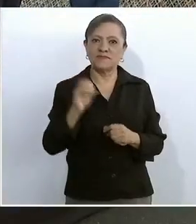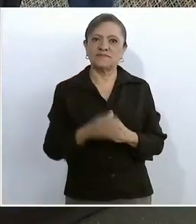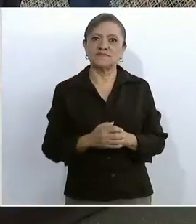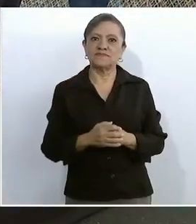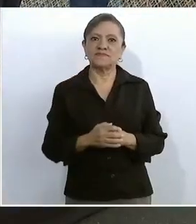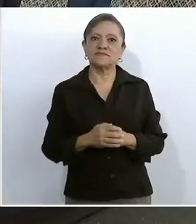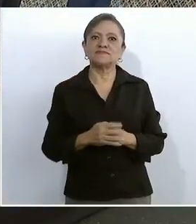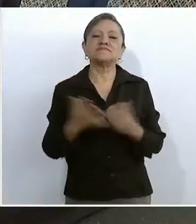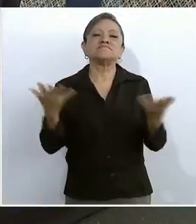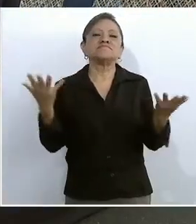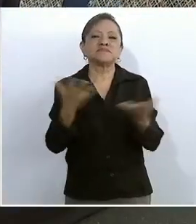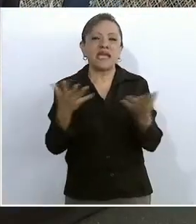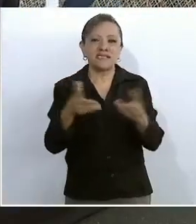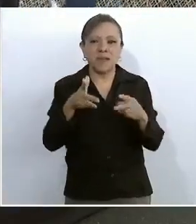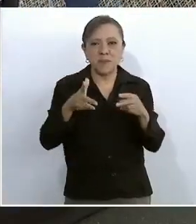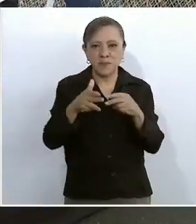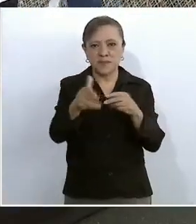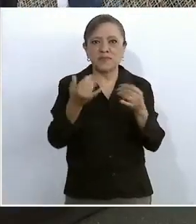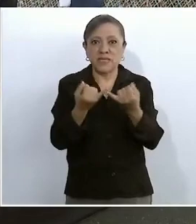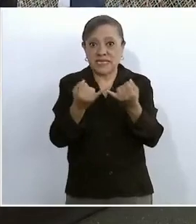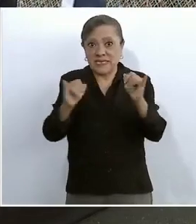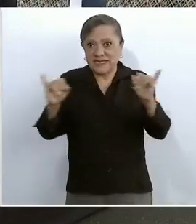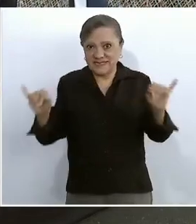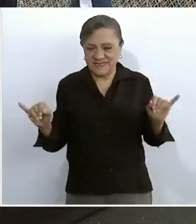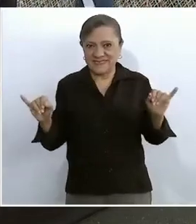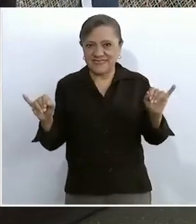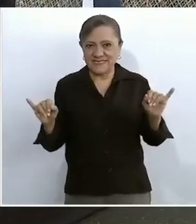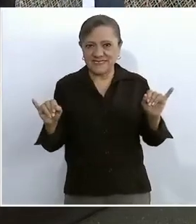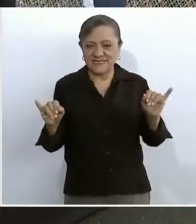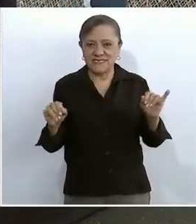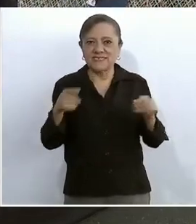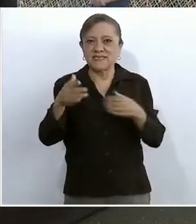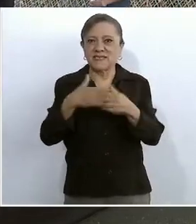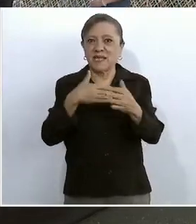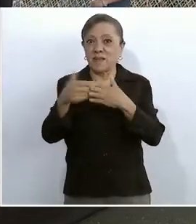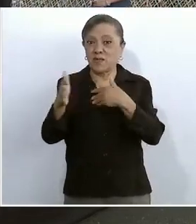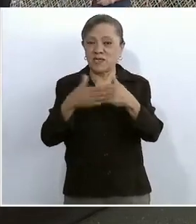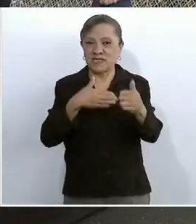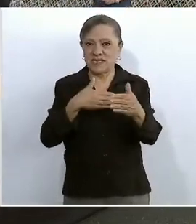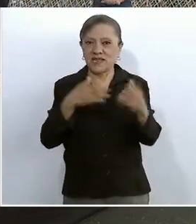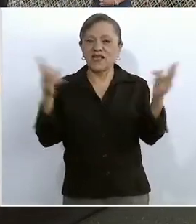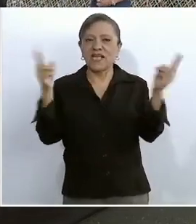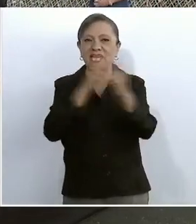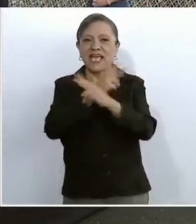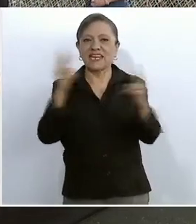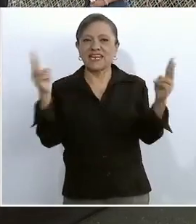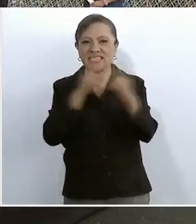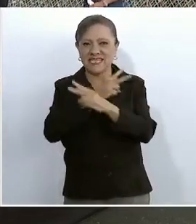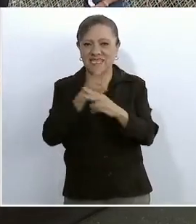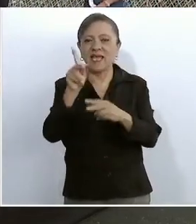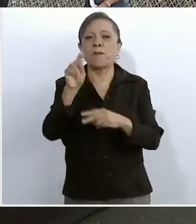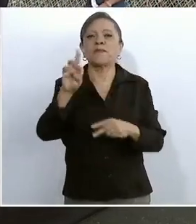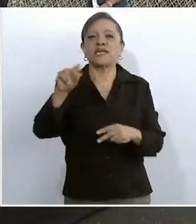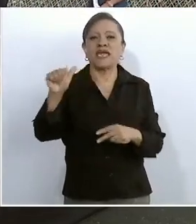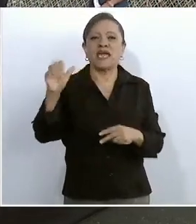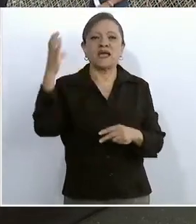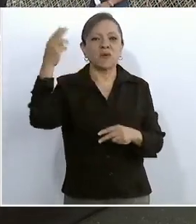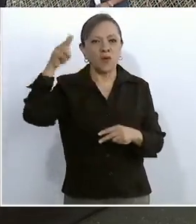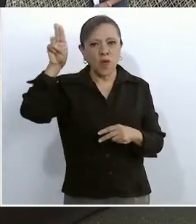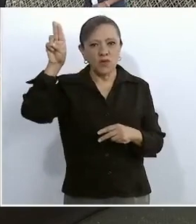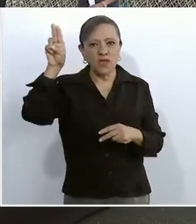llevar a cabo el corte del listón inaugural de la modernización de la carretera La Pera Cuautla.